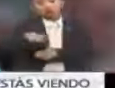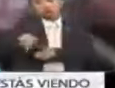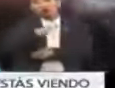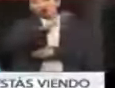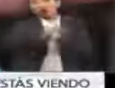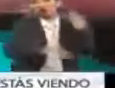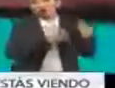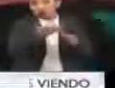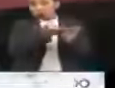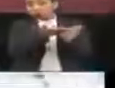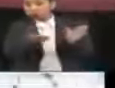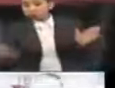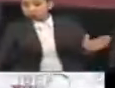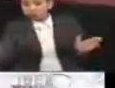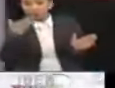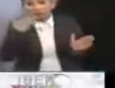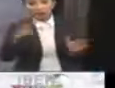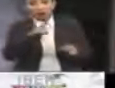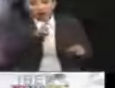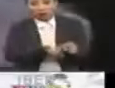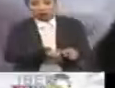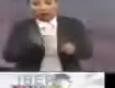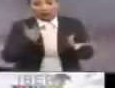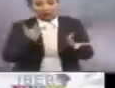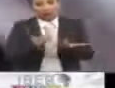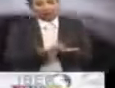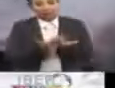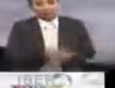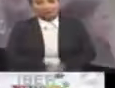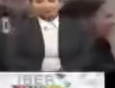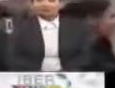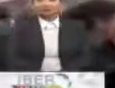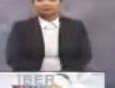dijo todo transcurrió con la normalidad esperada.